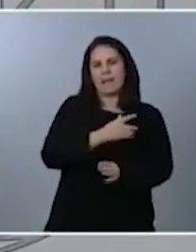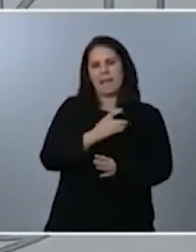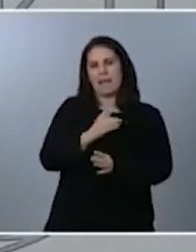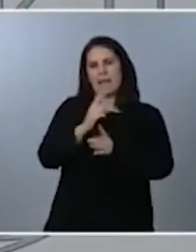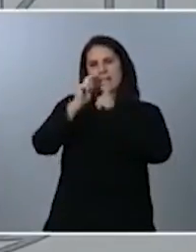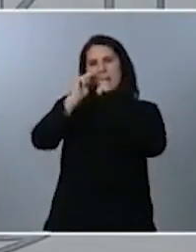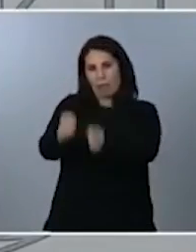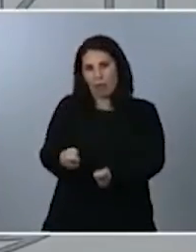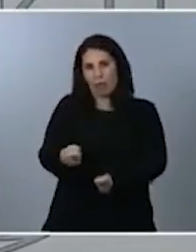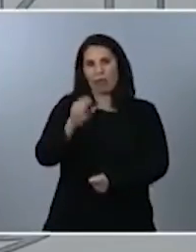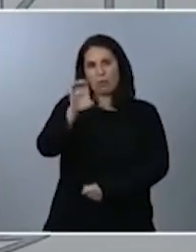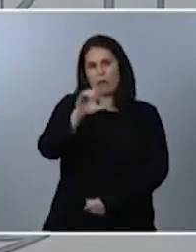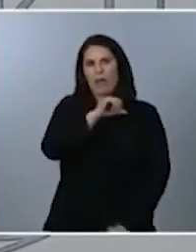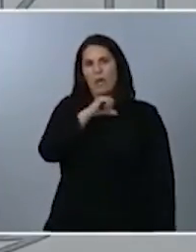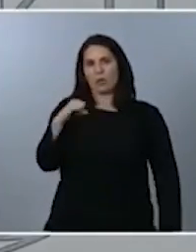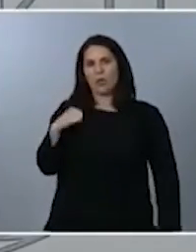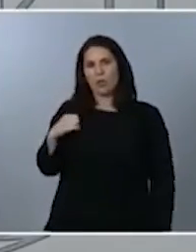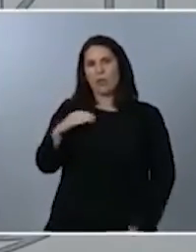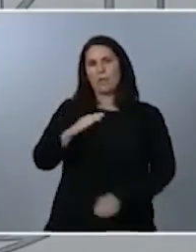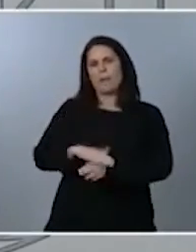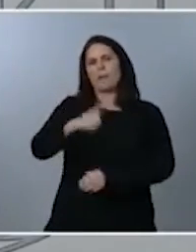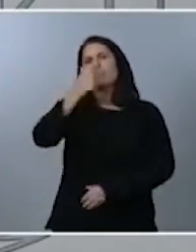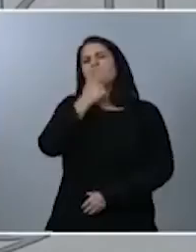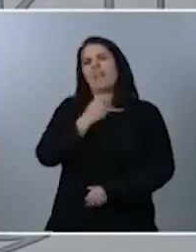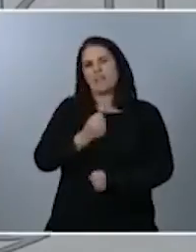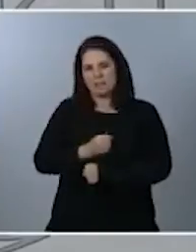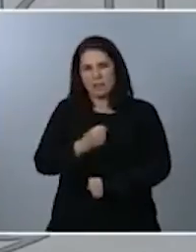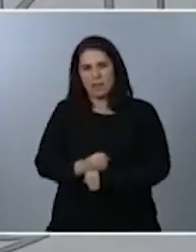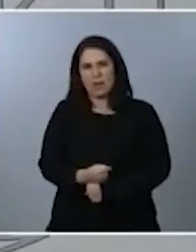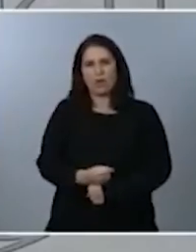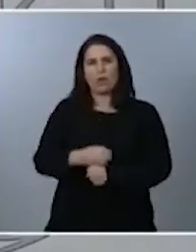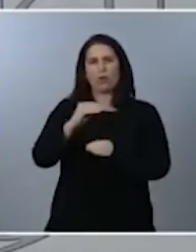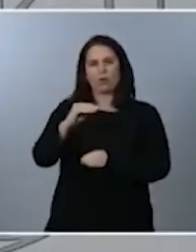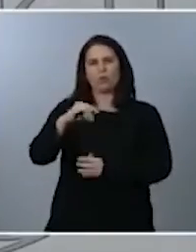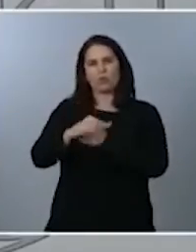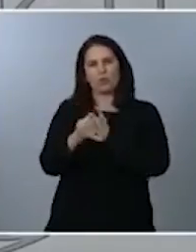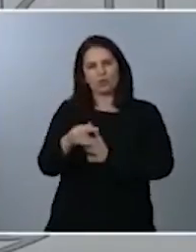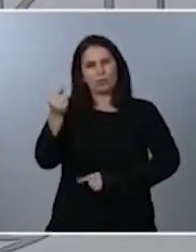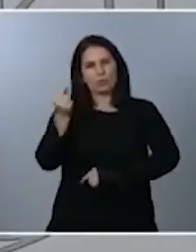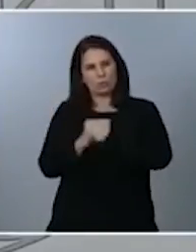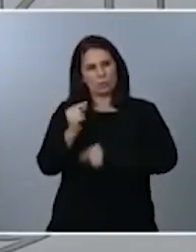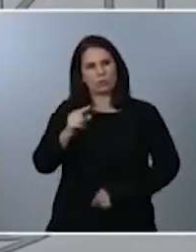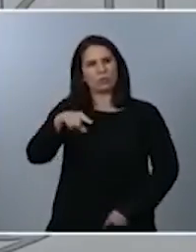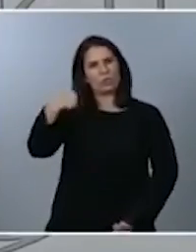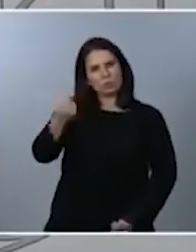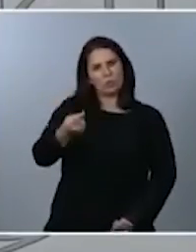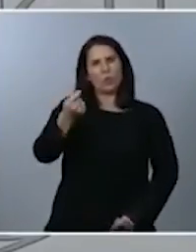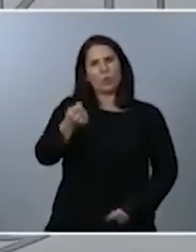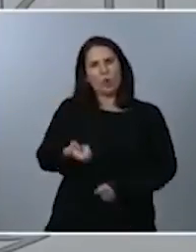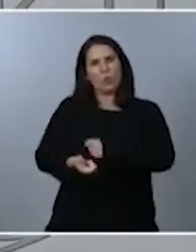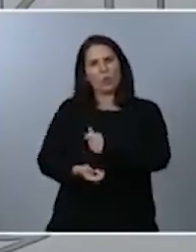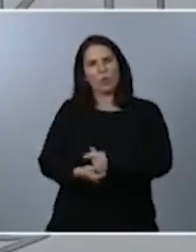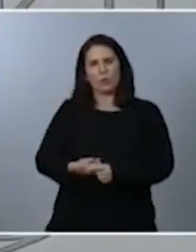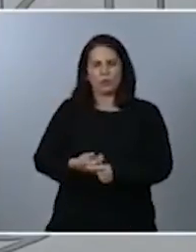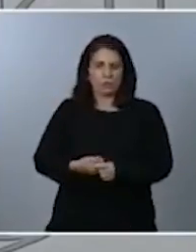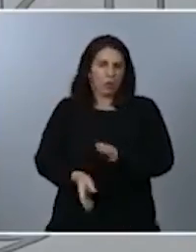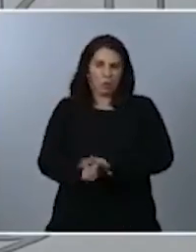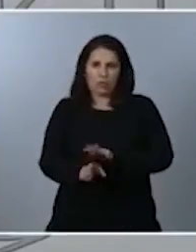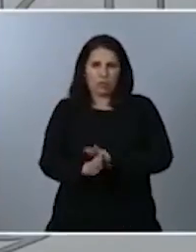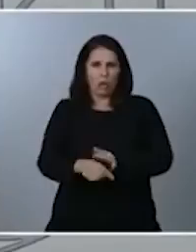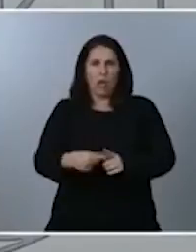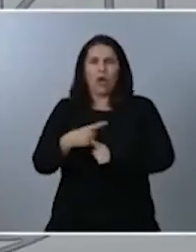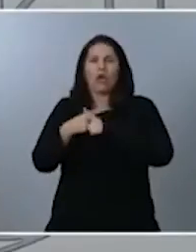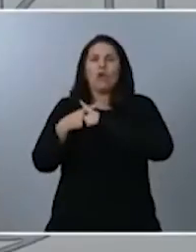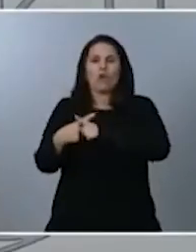facilitarles el trabajo sus propios proyectos de presupuesto. Seguimos incorporando esta cogobernanza incluso desde la propia